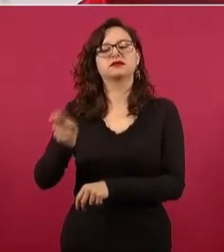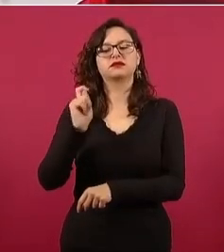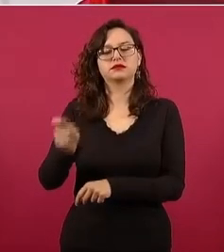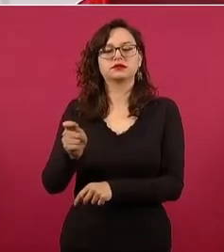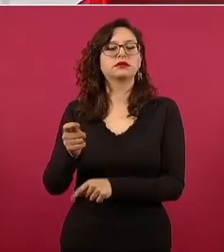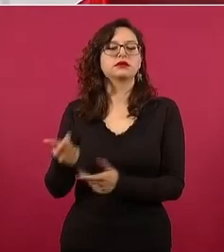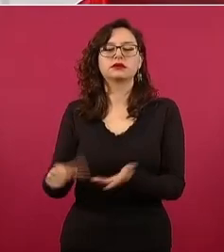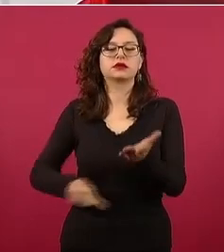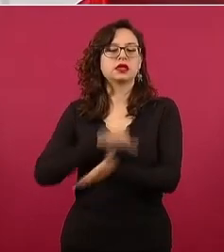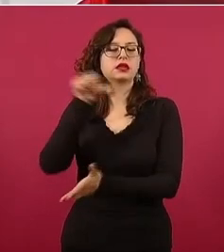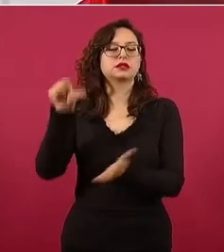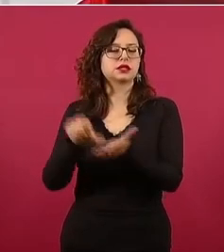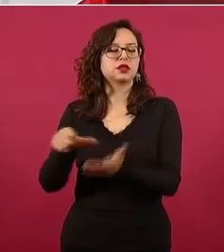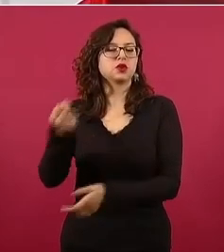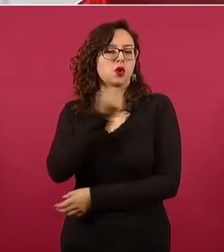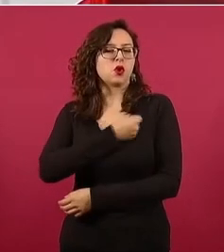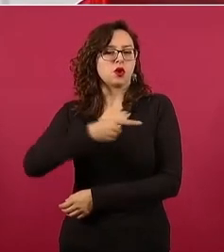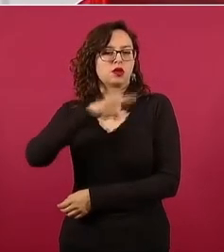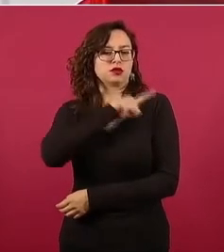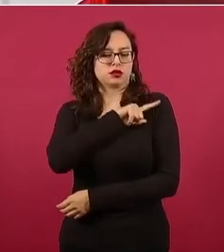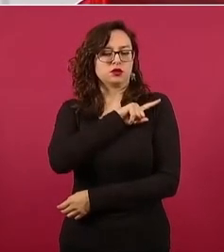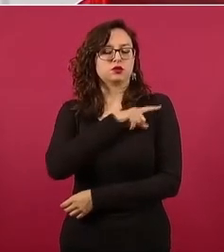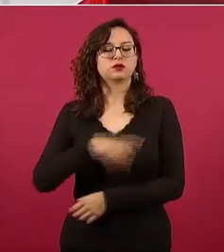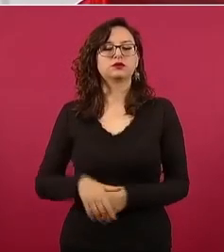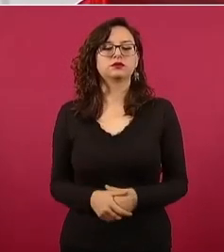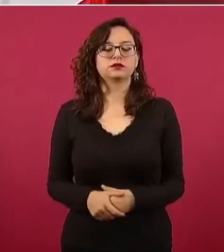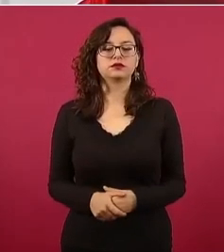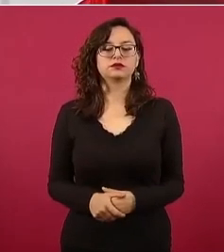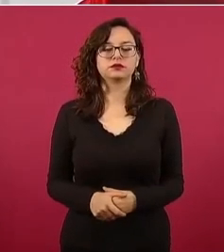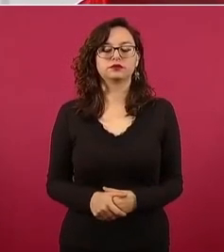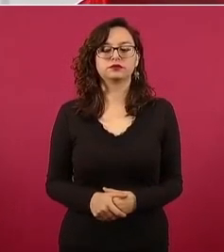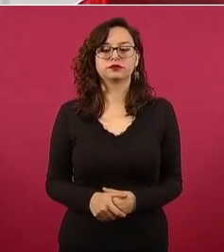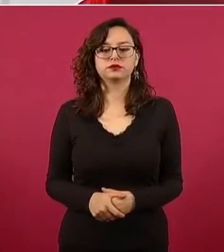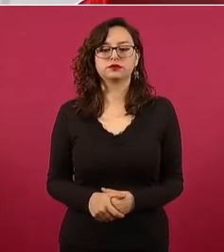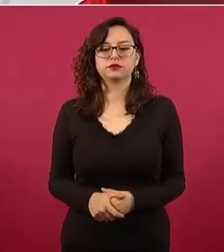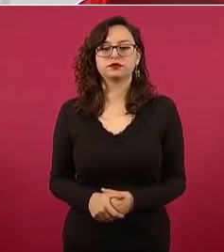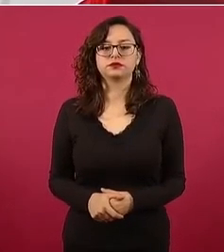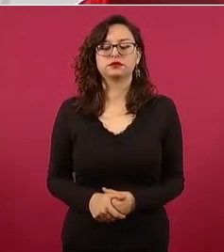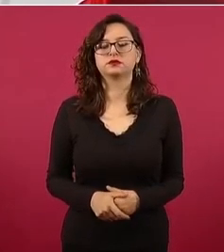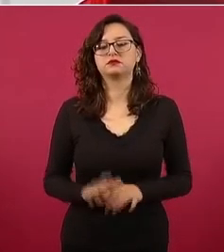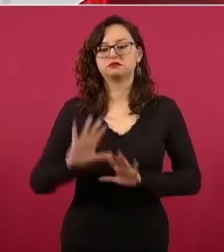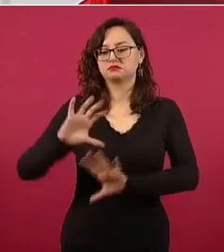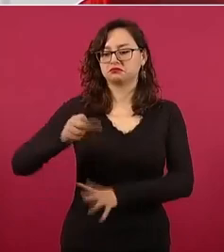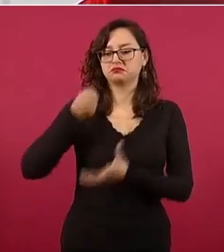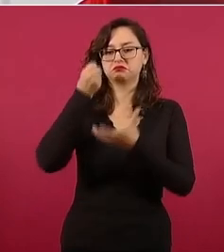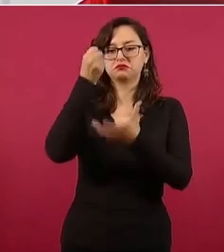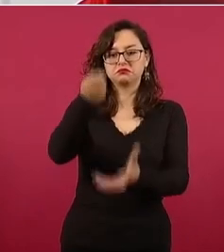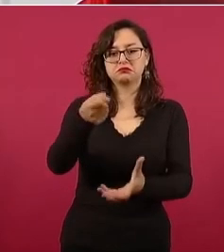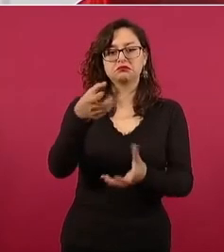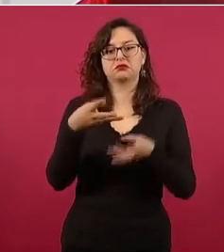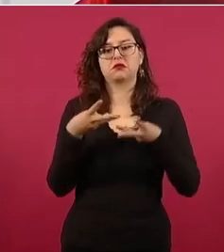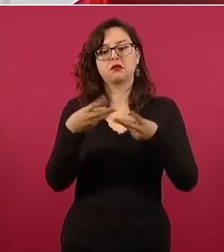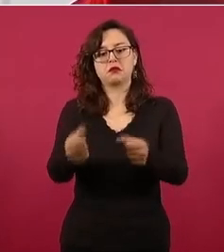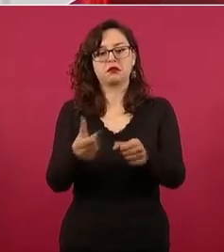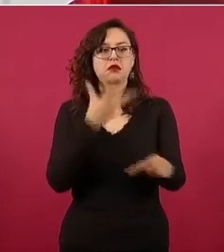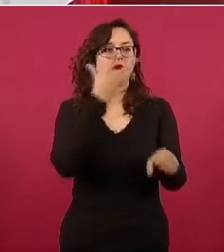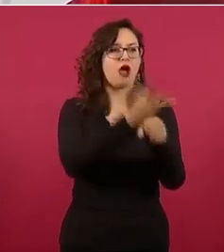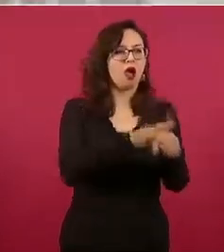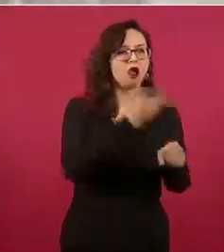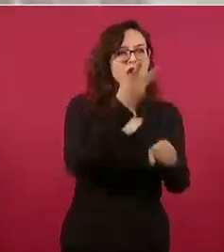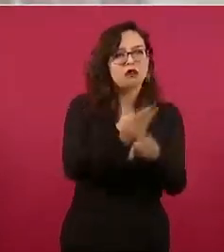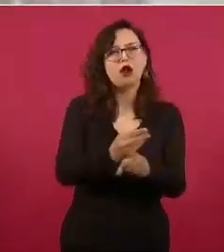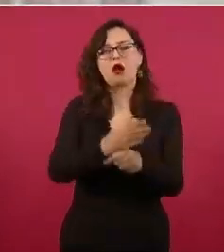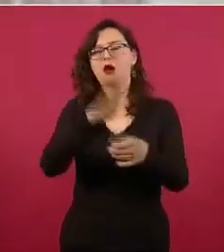Esto es lo que se invirtió en reparaciones, en pintura,